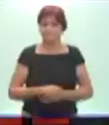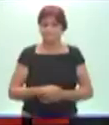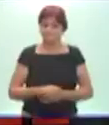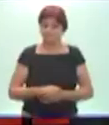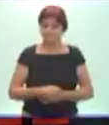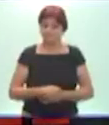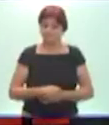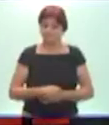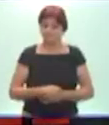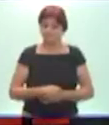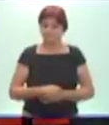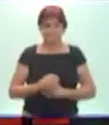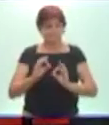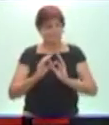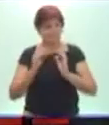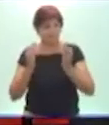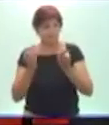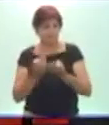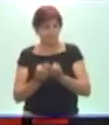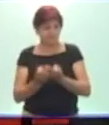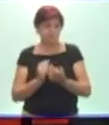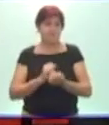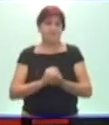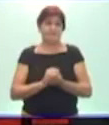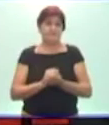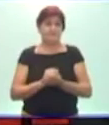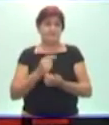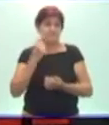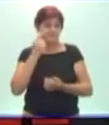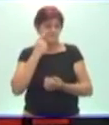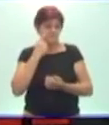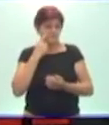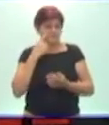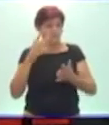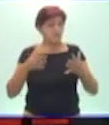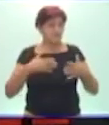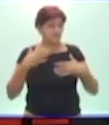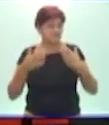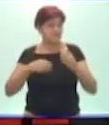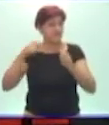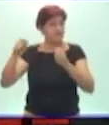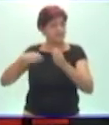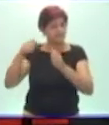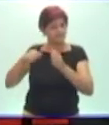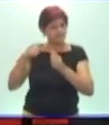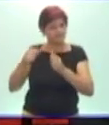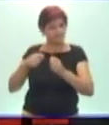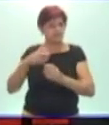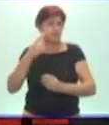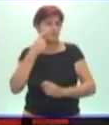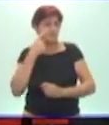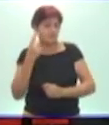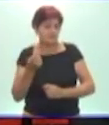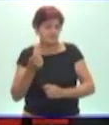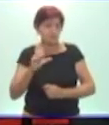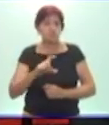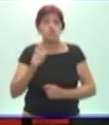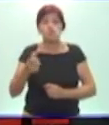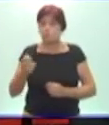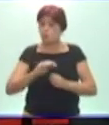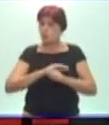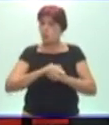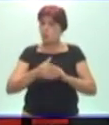bueno, estimadas familias, ustedes han disfrutado de este audiovisual y ustedes han visto cómo el